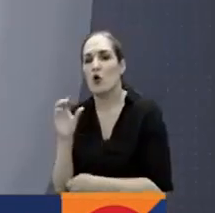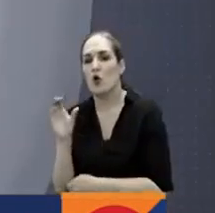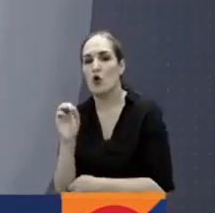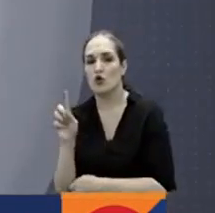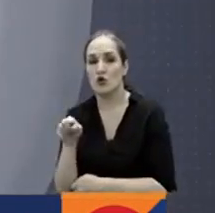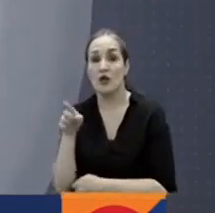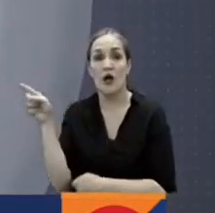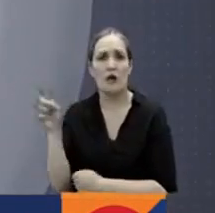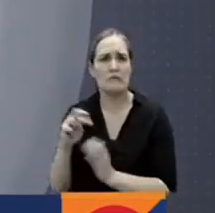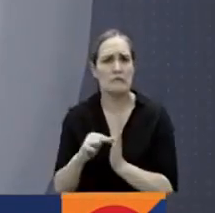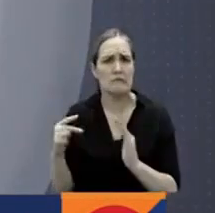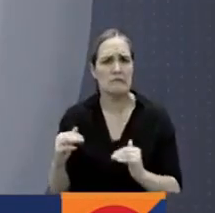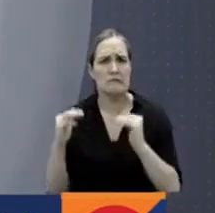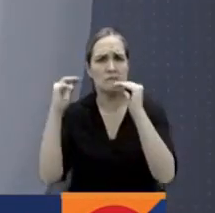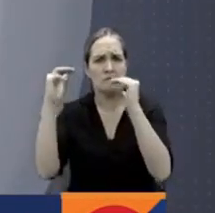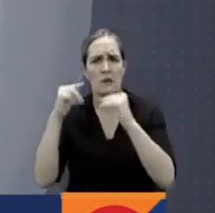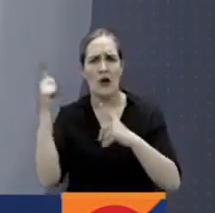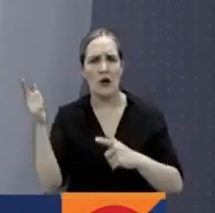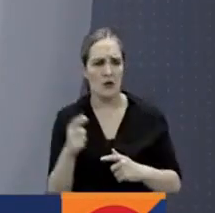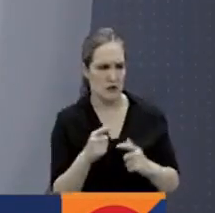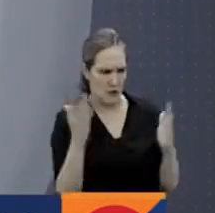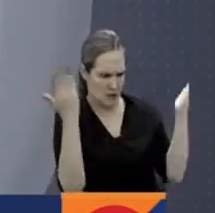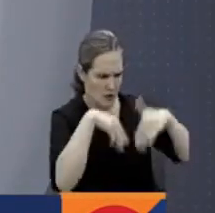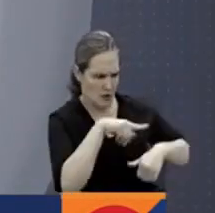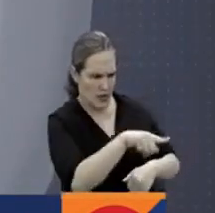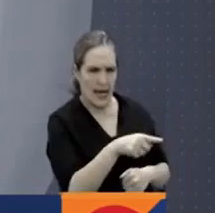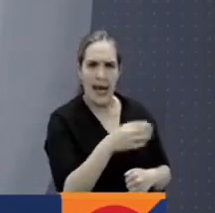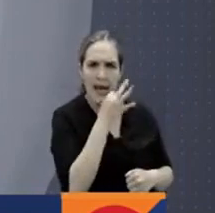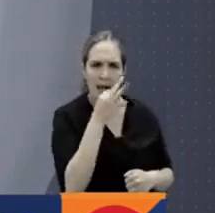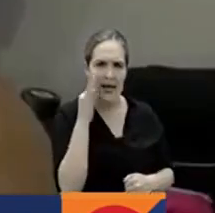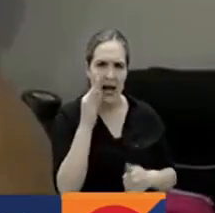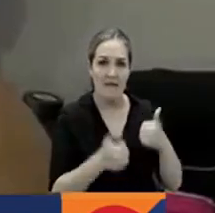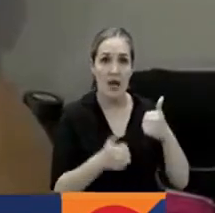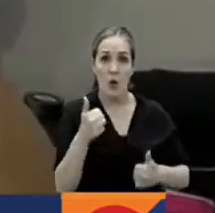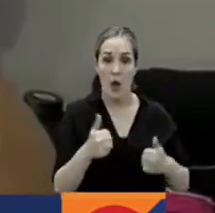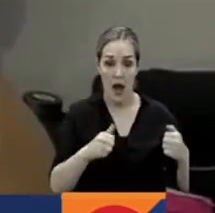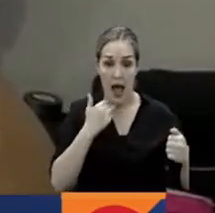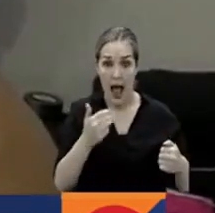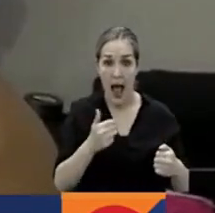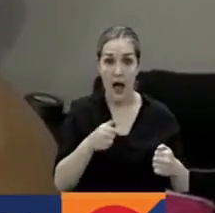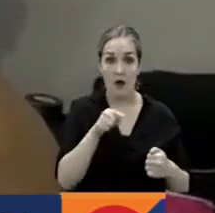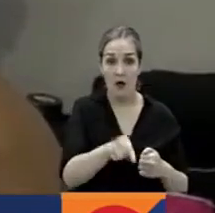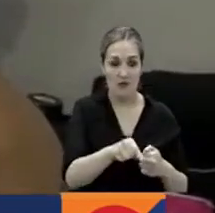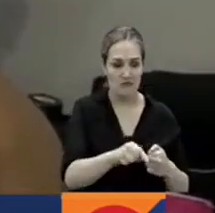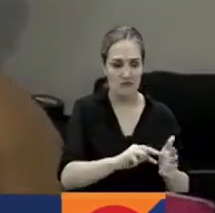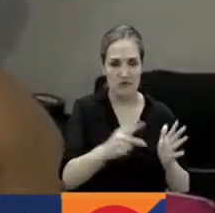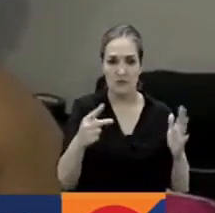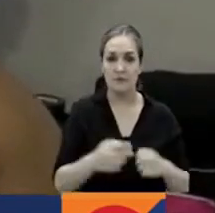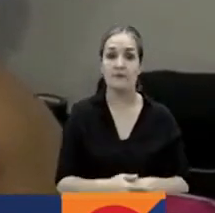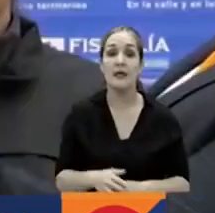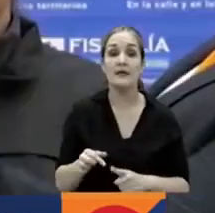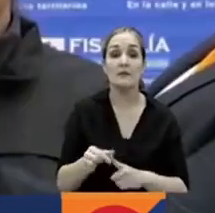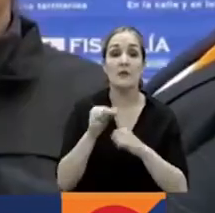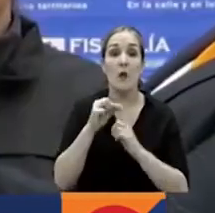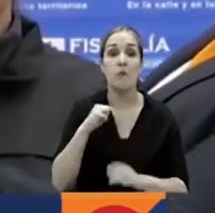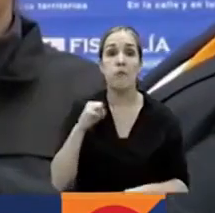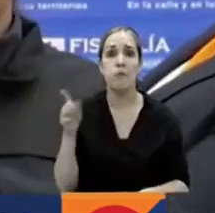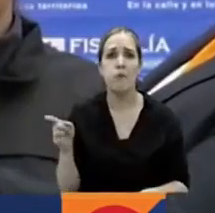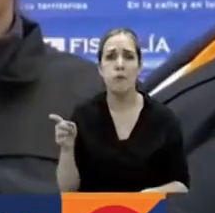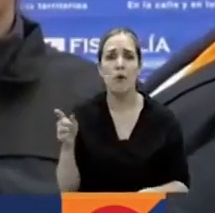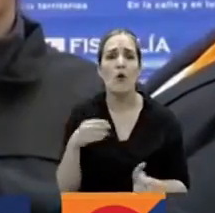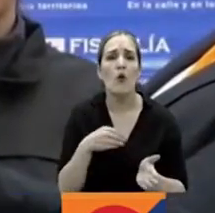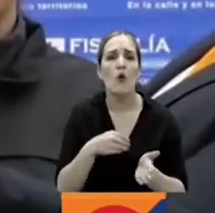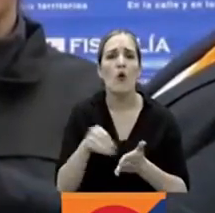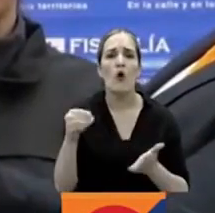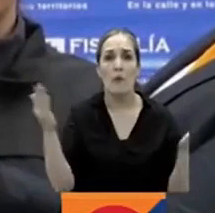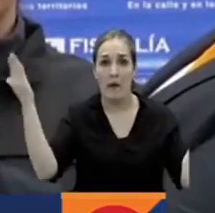sofisticadas herramientas electrónicas para descifrar las claves y desbloquear las alarmas de los carros. Un dispositivo especial que solo puede ser adquirido en